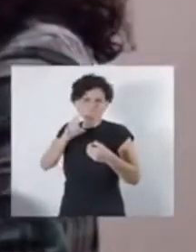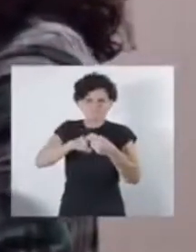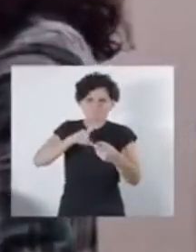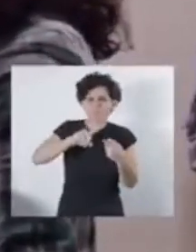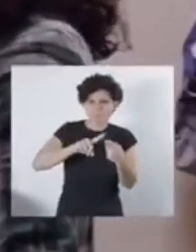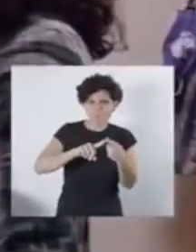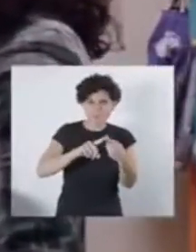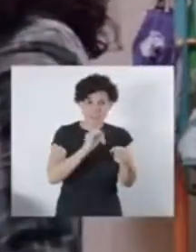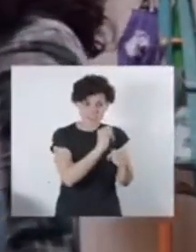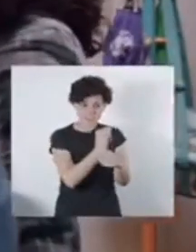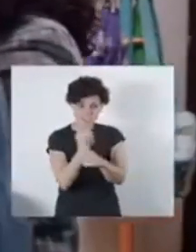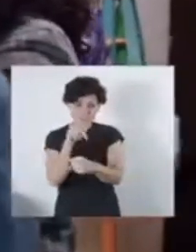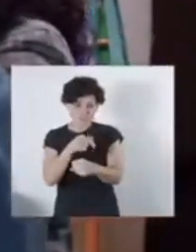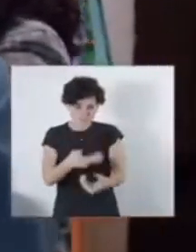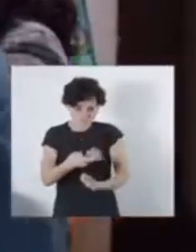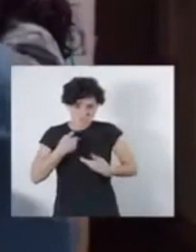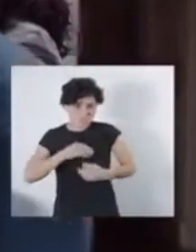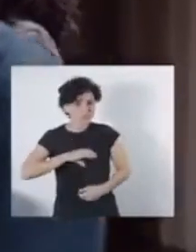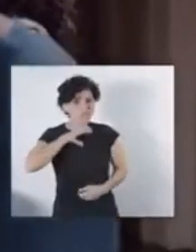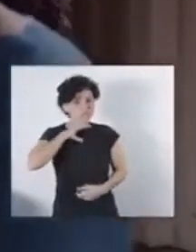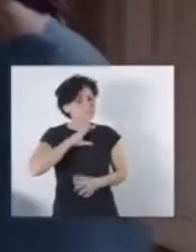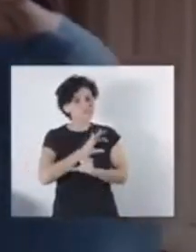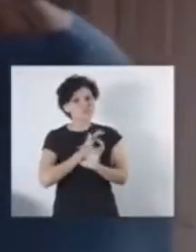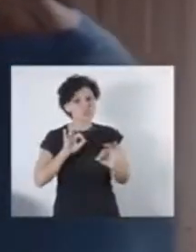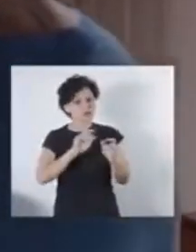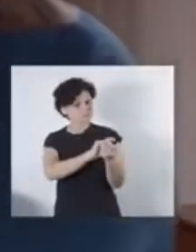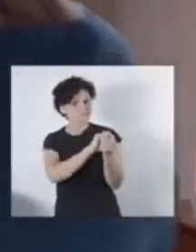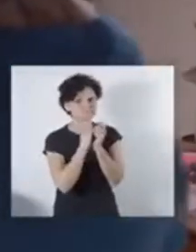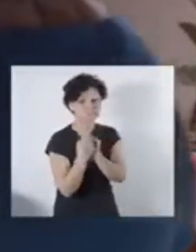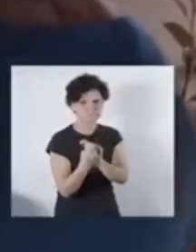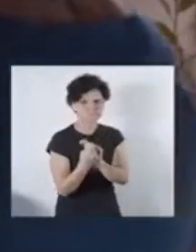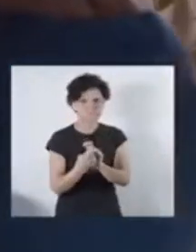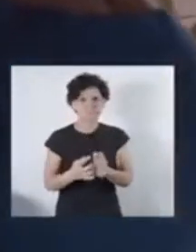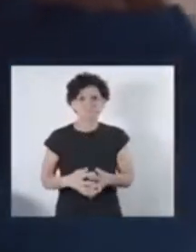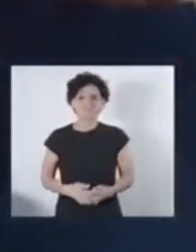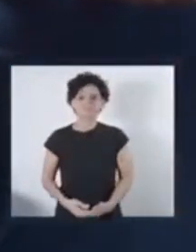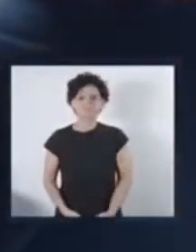y cambiar la institucionalidad que para nosotras siempre ha sido insuficiente.